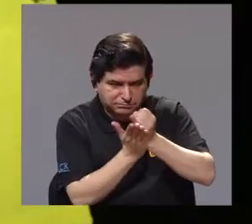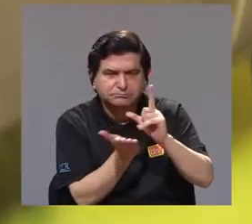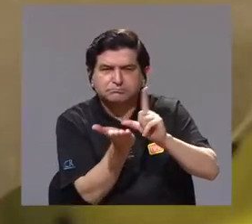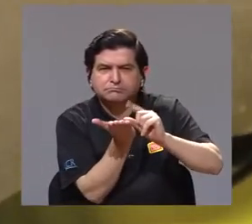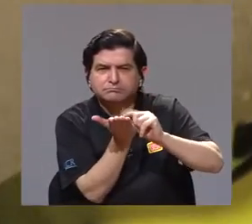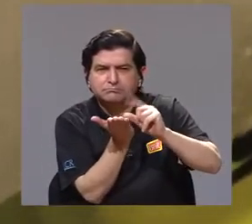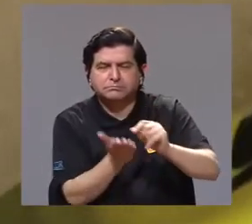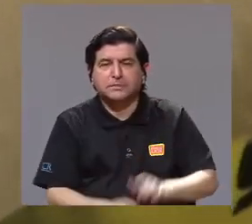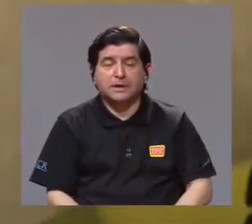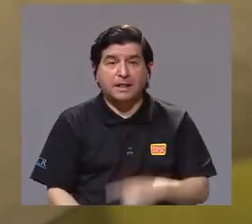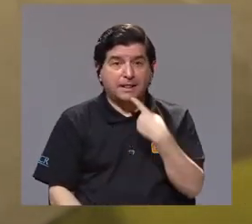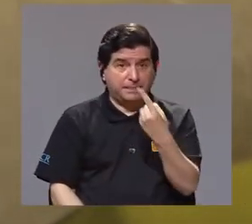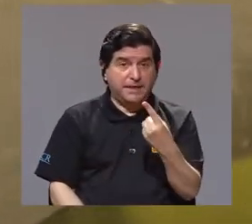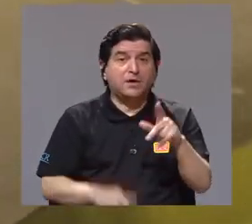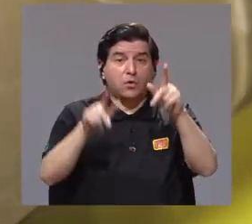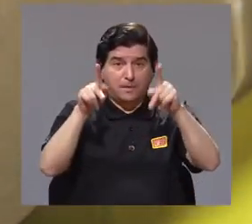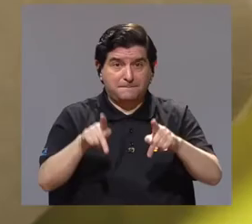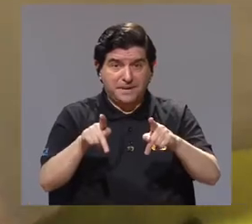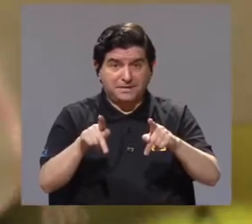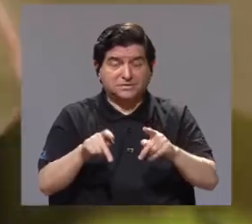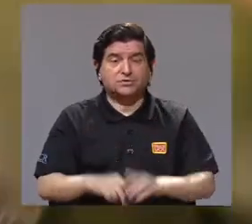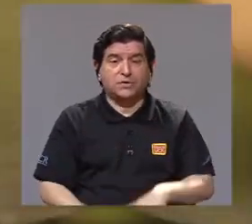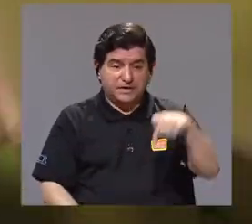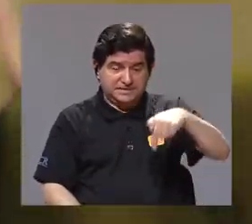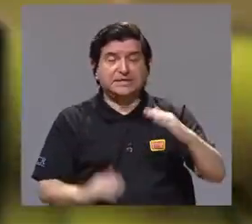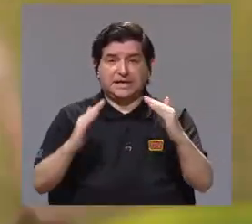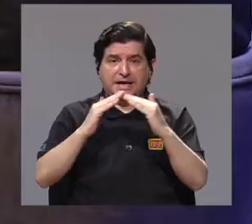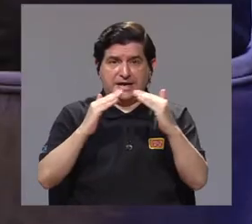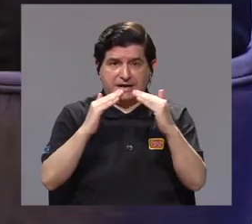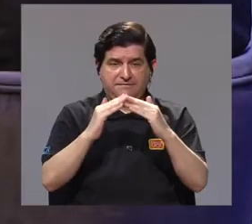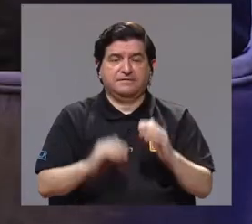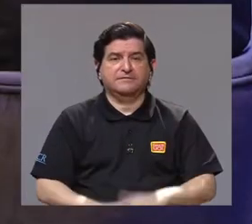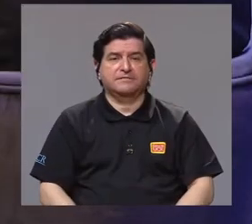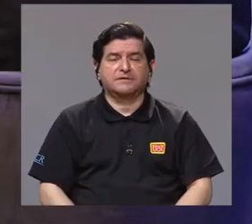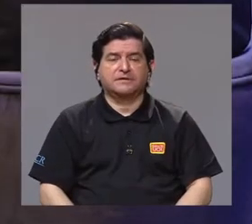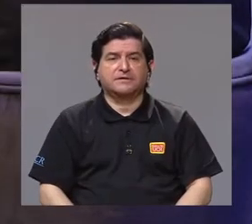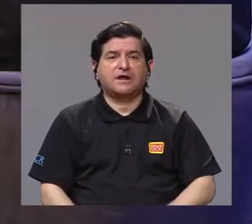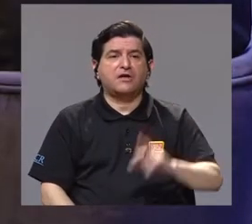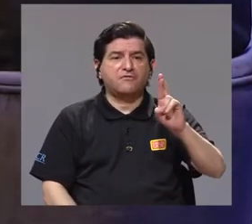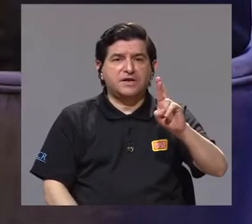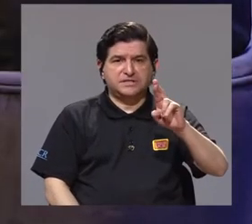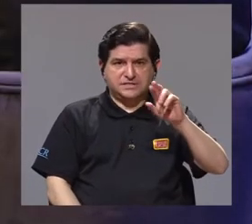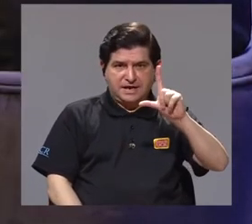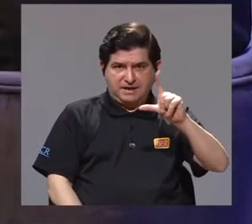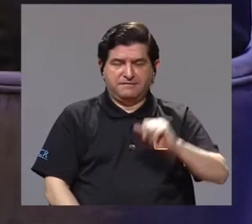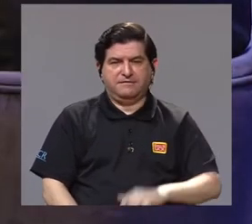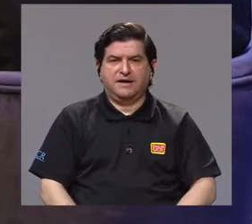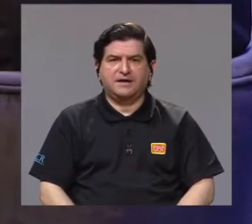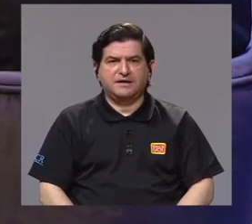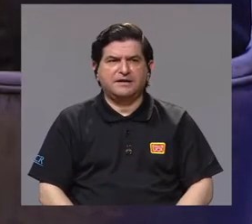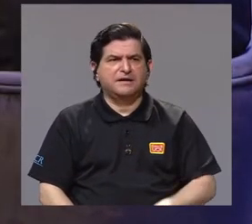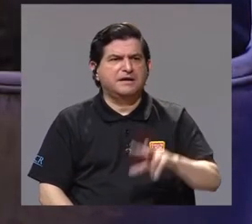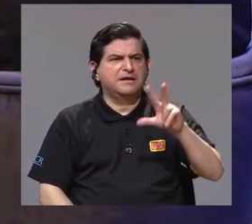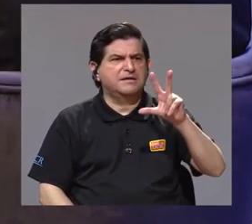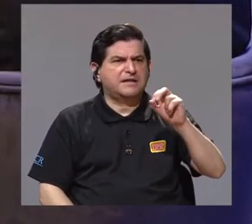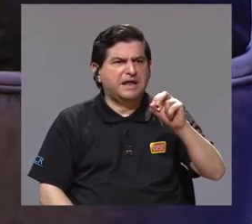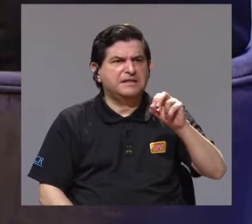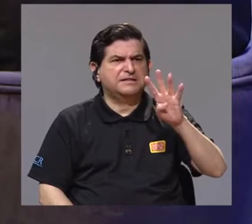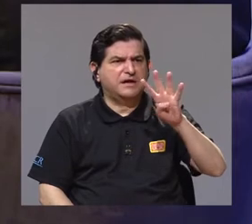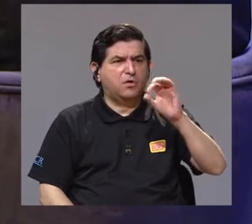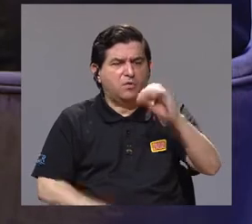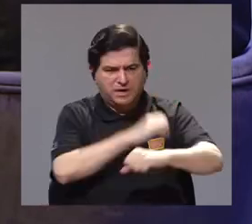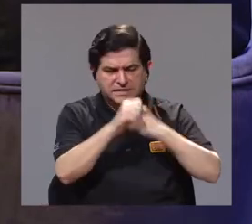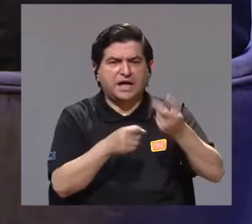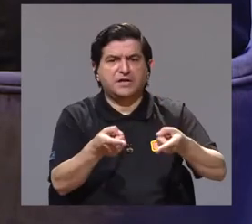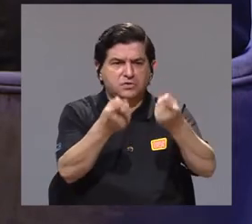formalmente investigando y publicando, hablo de costarricenses, ¿verdad?, o gente que reside acá. Entonces, por ejemplo, Richa Laval, que tiene más de